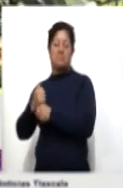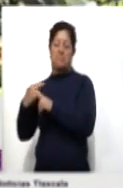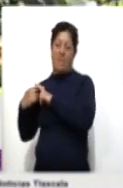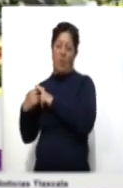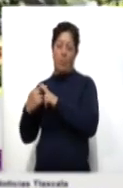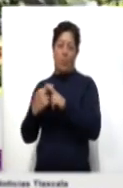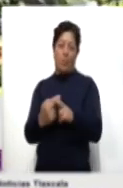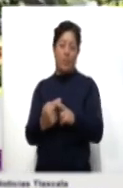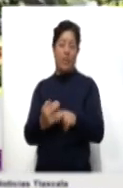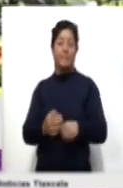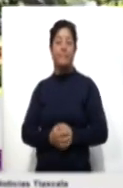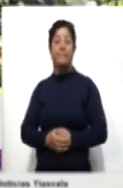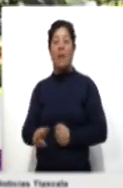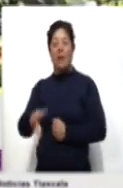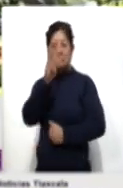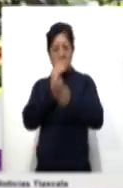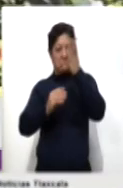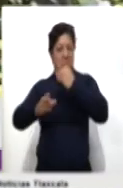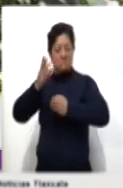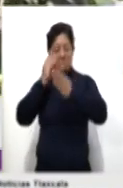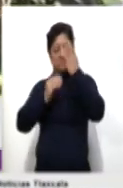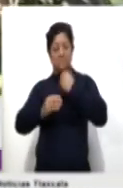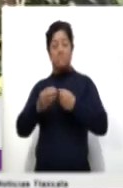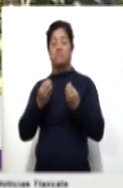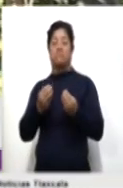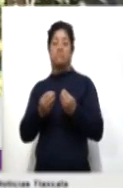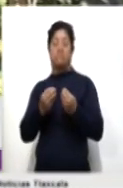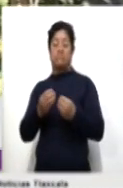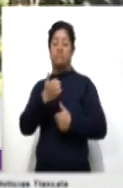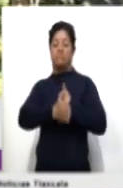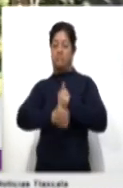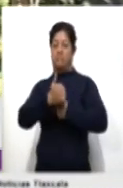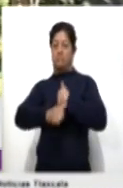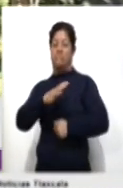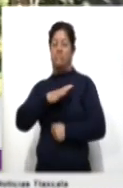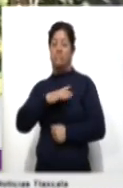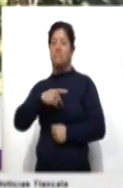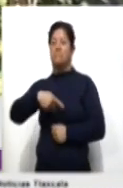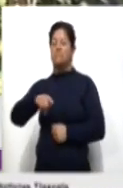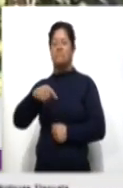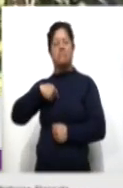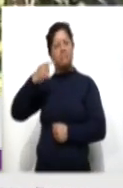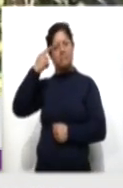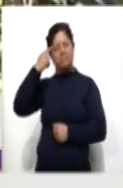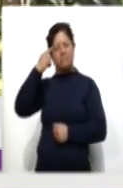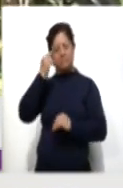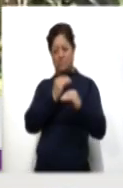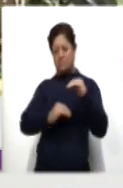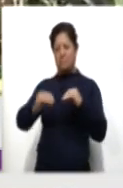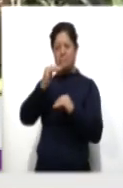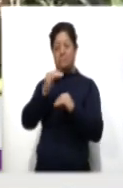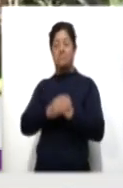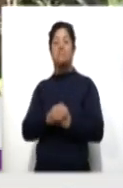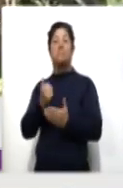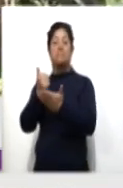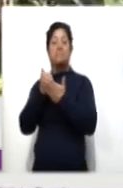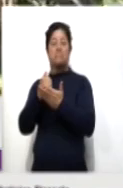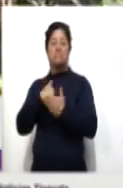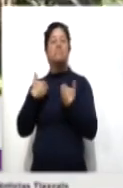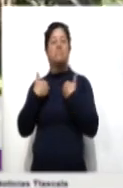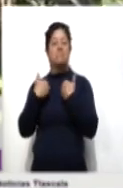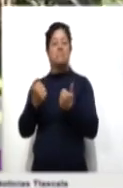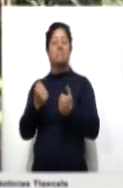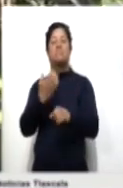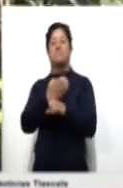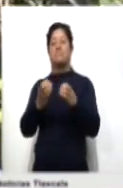y pues me ha dejado muchos aprendizajes, más allá de lo competitivo, lo formativo, me ha ayudado a entender muchas otras